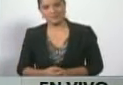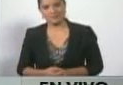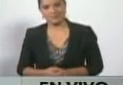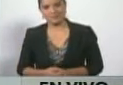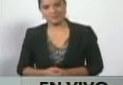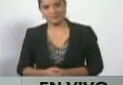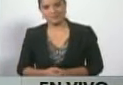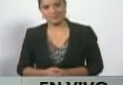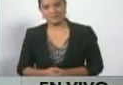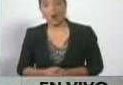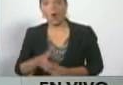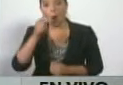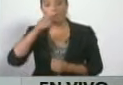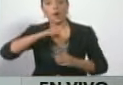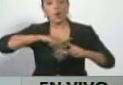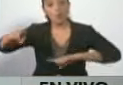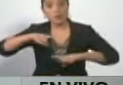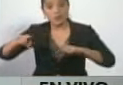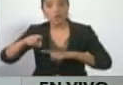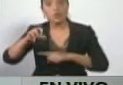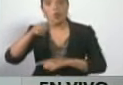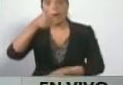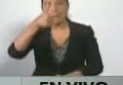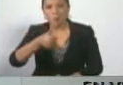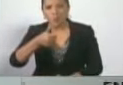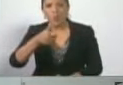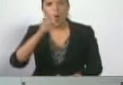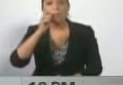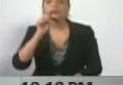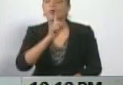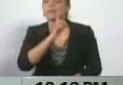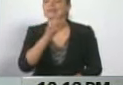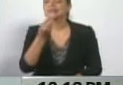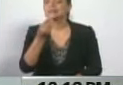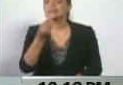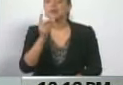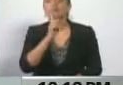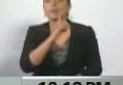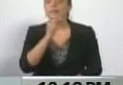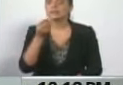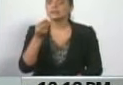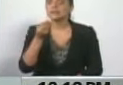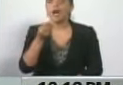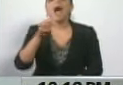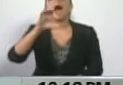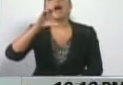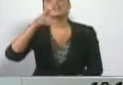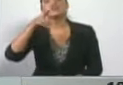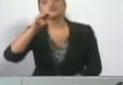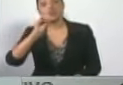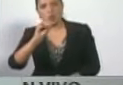El coordinador de la MUT, este señor, ¿cómo se llama? Alias Chubo,